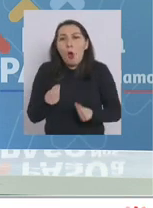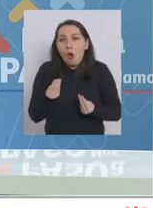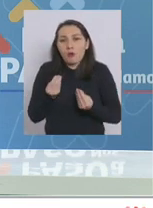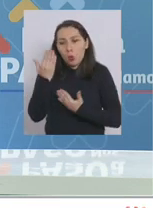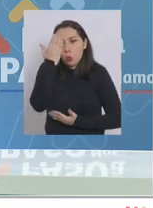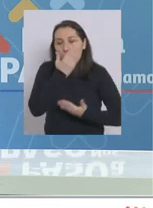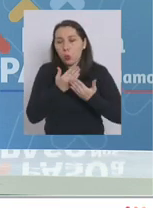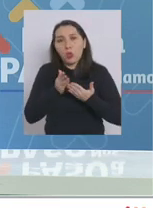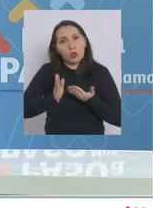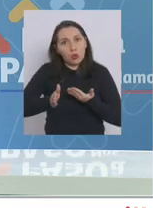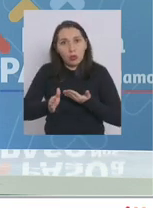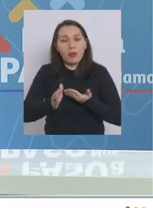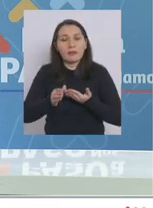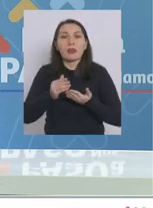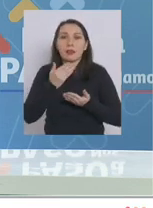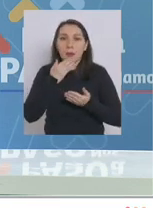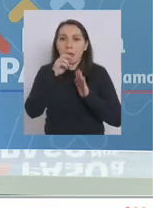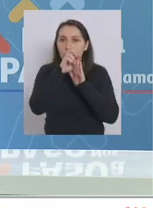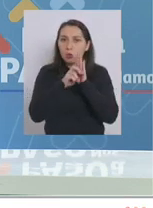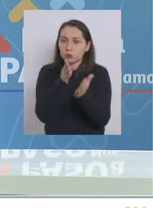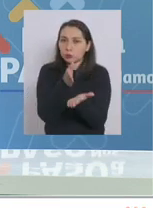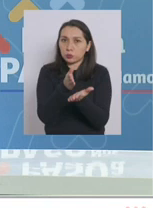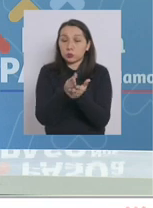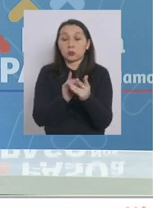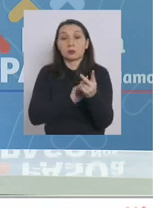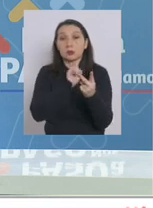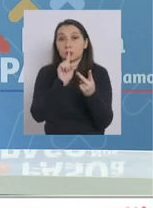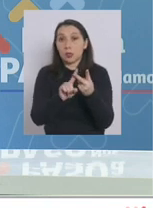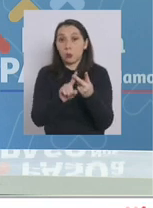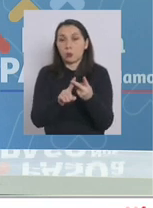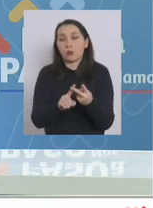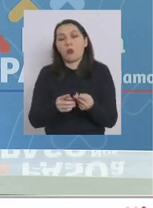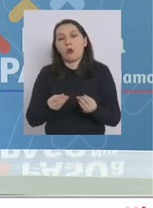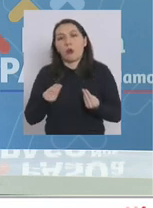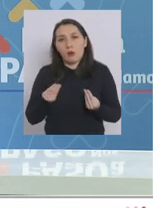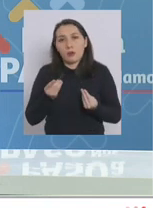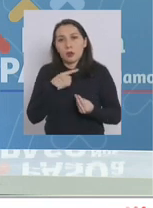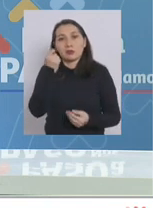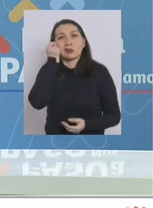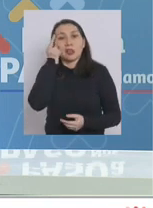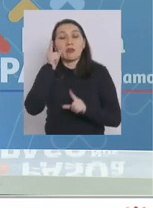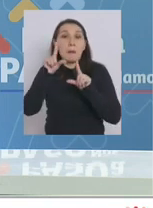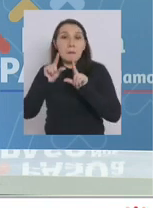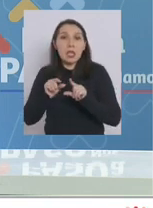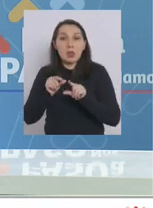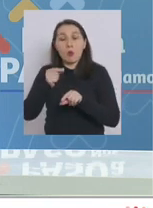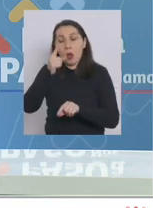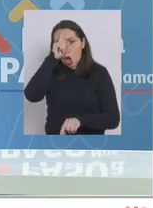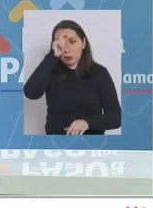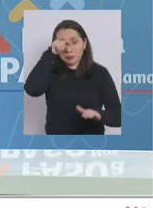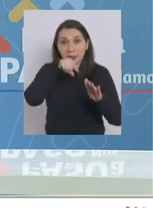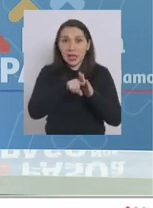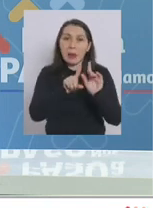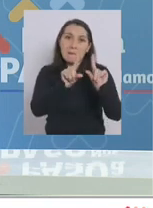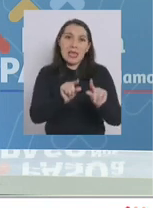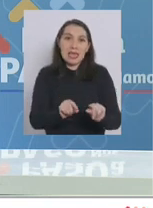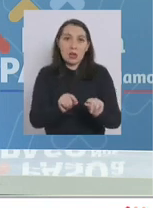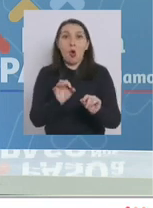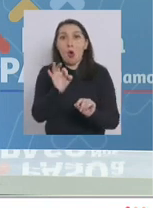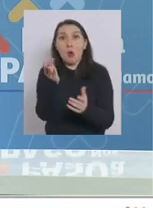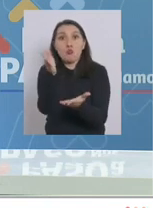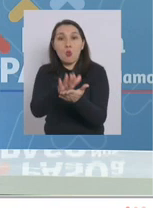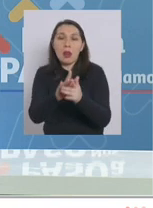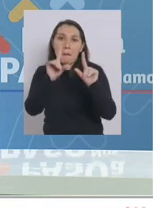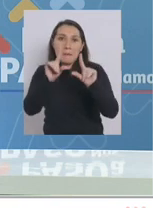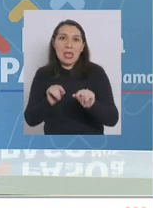medidas de autocuidado y tener protocolos estrictos y lo segundo obviamente sabemos que disminuye la posibilidad de hospitalización y de fallecimiento